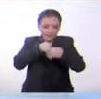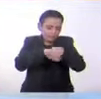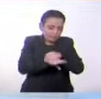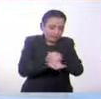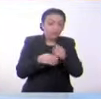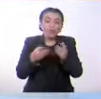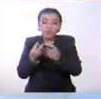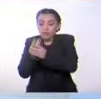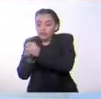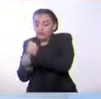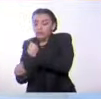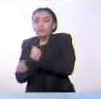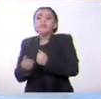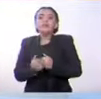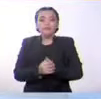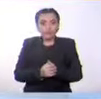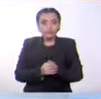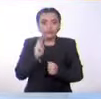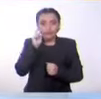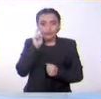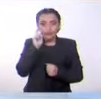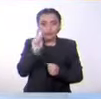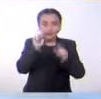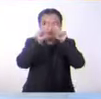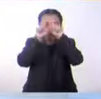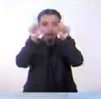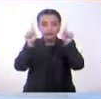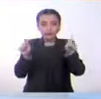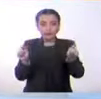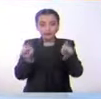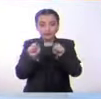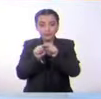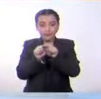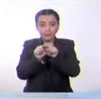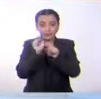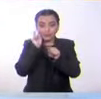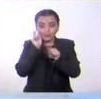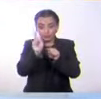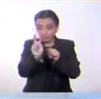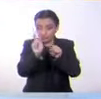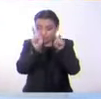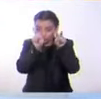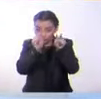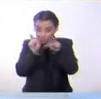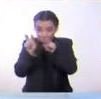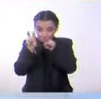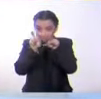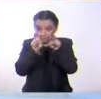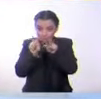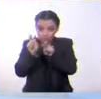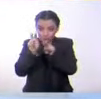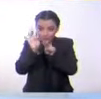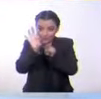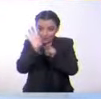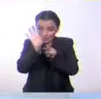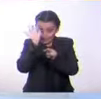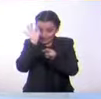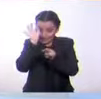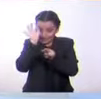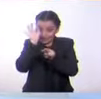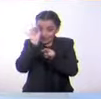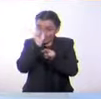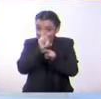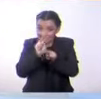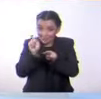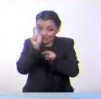que pondremos en pantalla y, luego de verla, observa e identifica si esa imagen